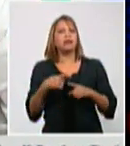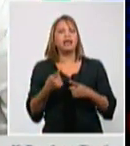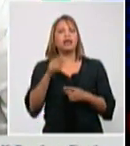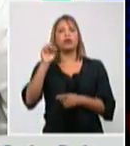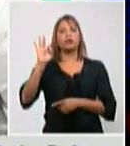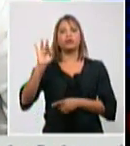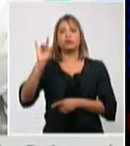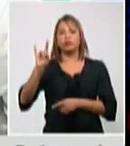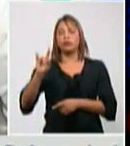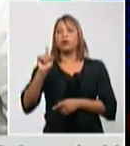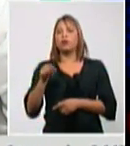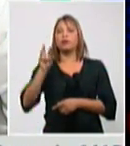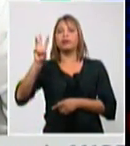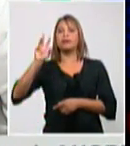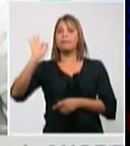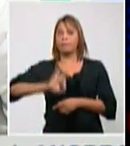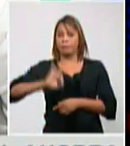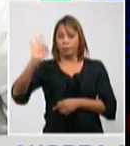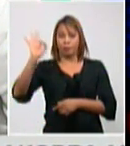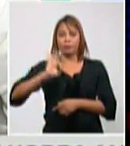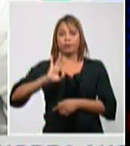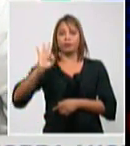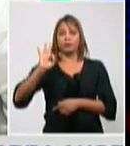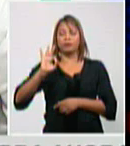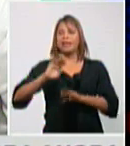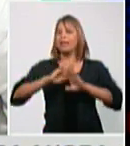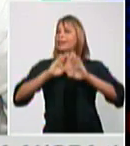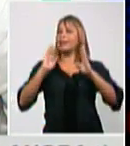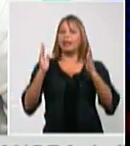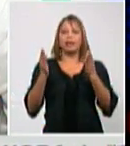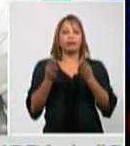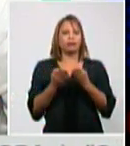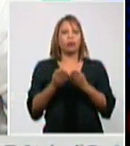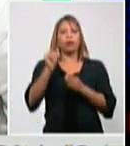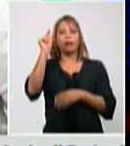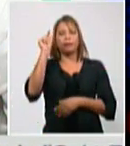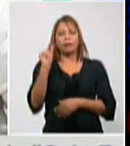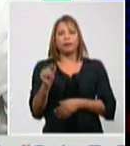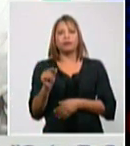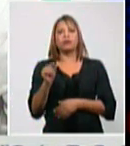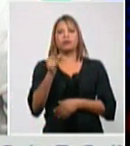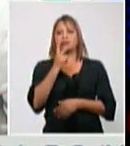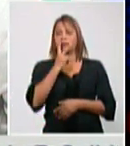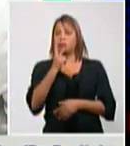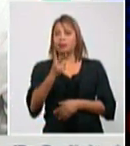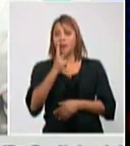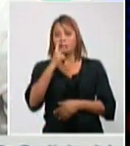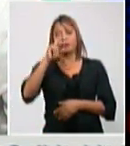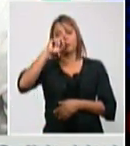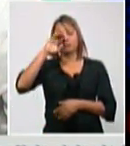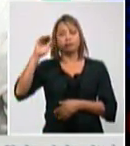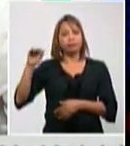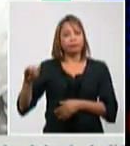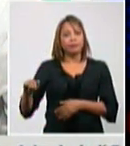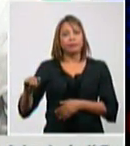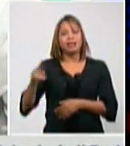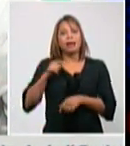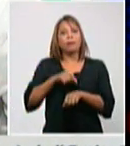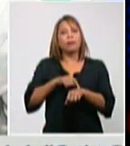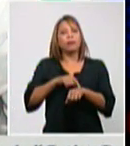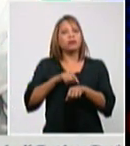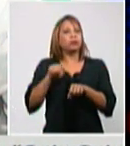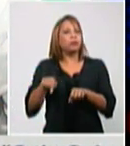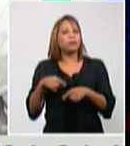,3% de todos los pacientes que hemos tenido en edades pediátricas pues en estos momentos se